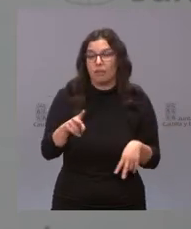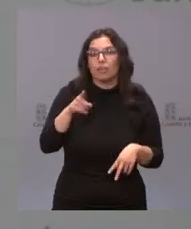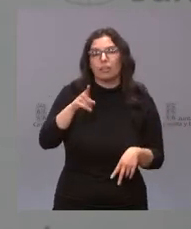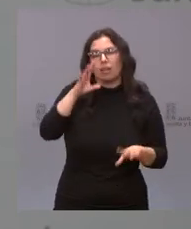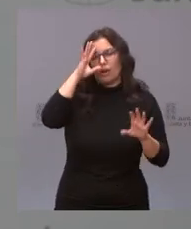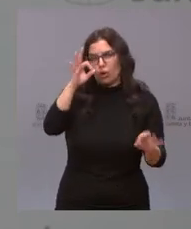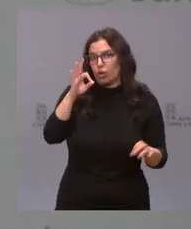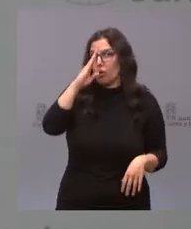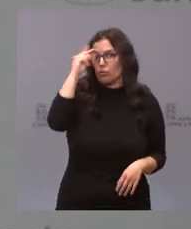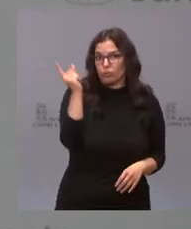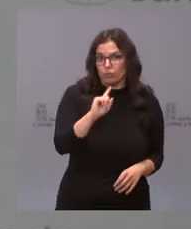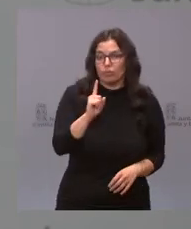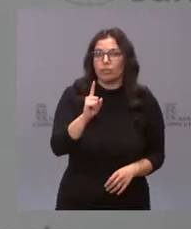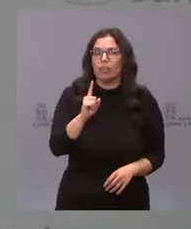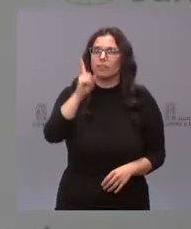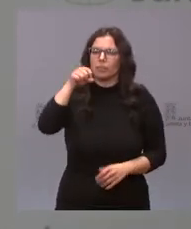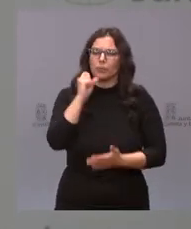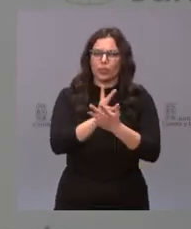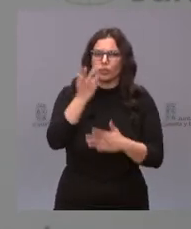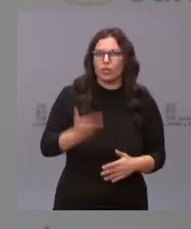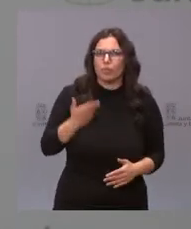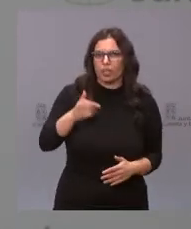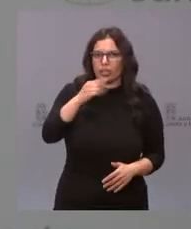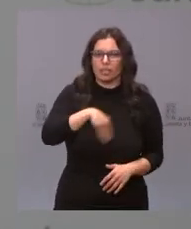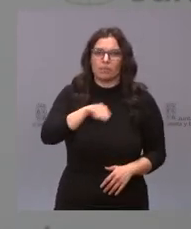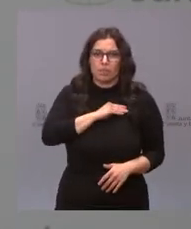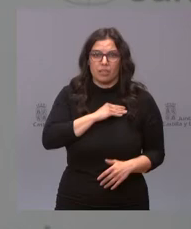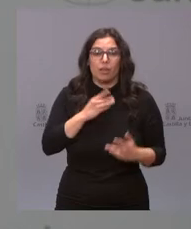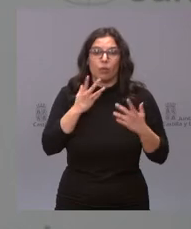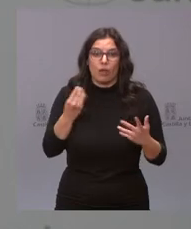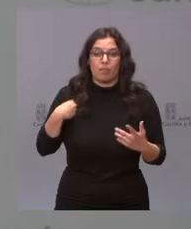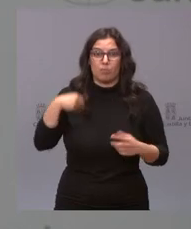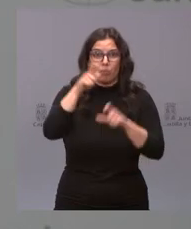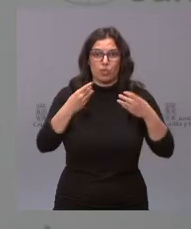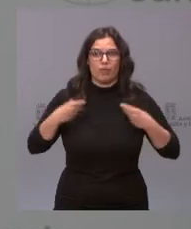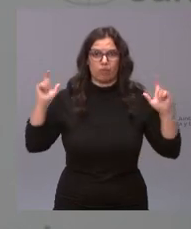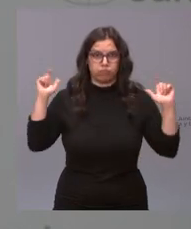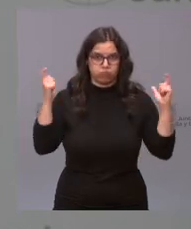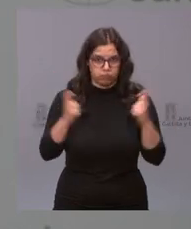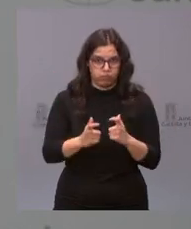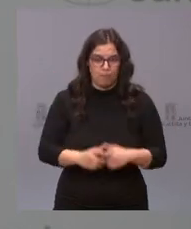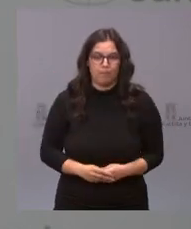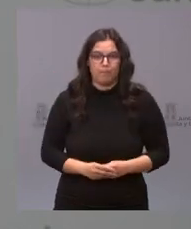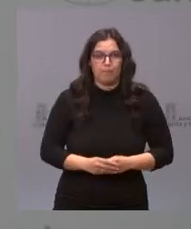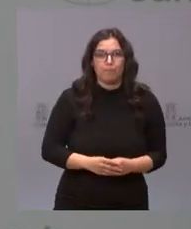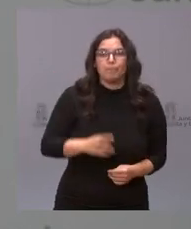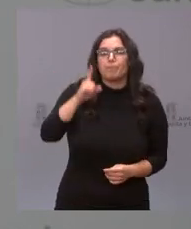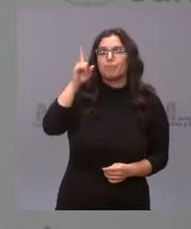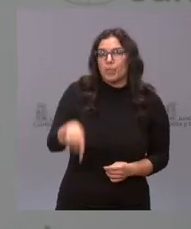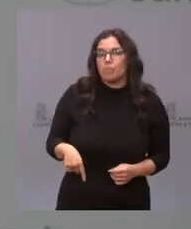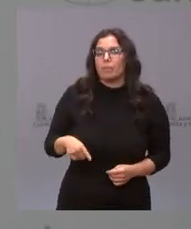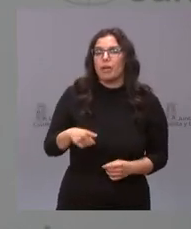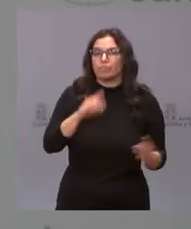no olvide también uno de los grandes retos que tiene España como es el reto demográfico. Por supuesto, también hemos coincidido en la